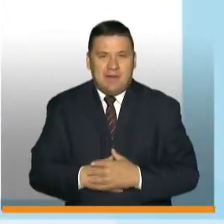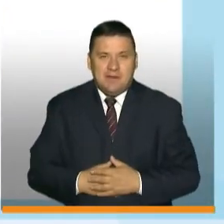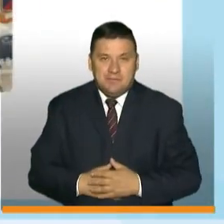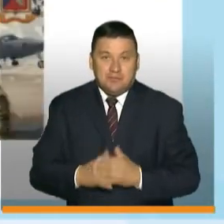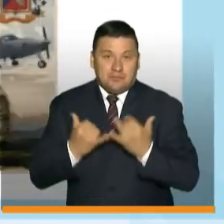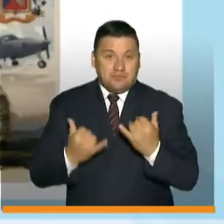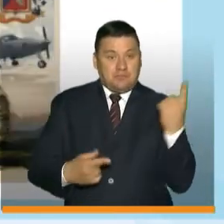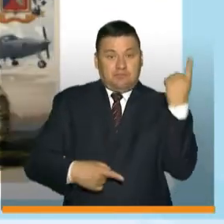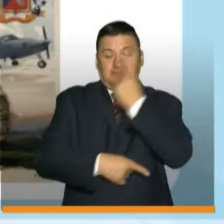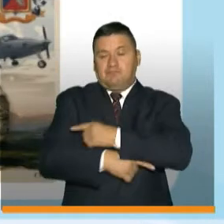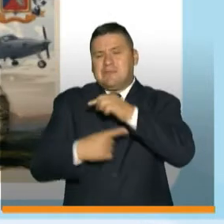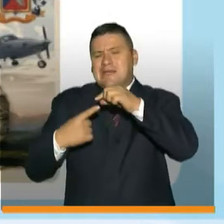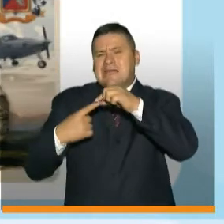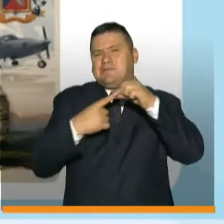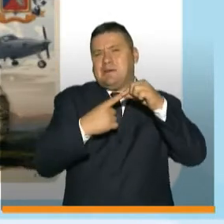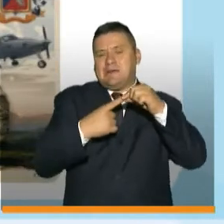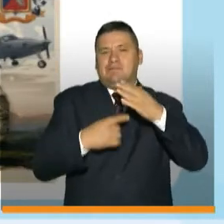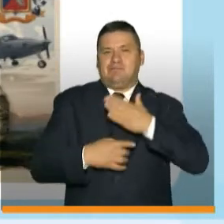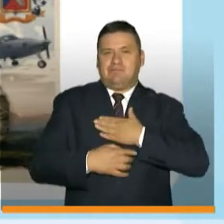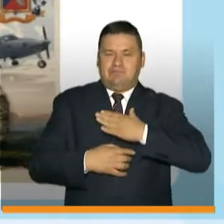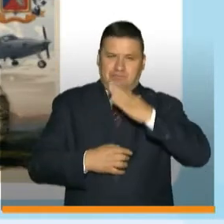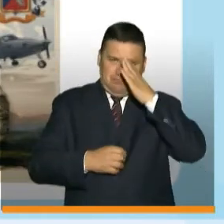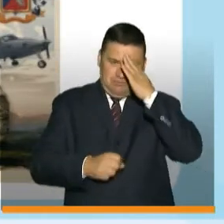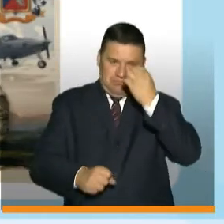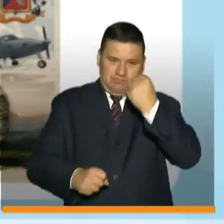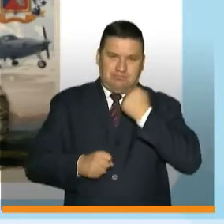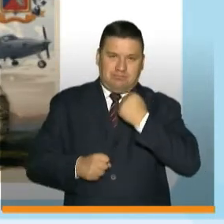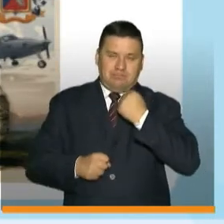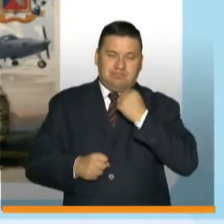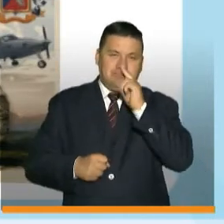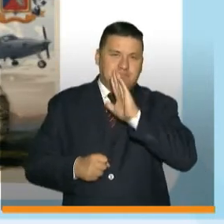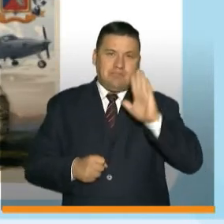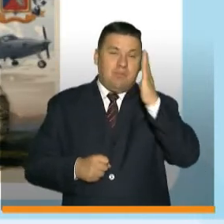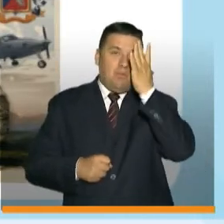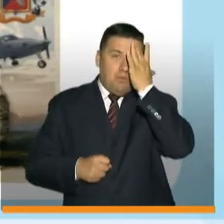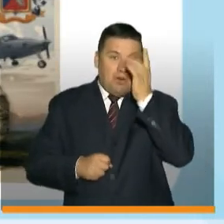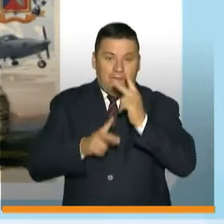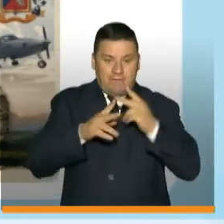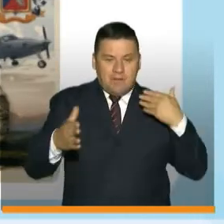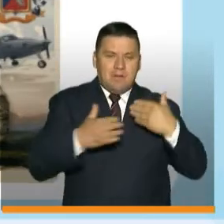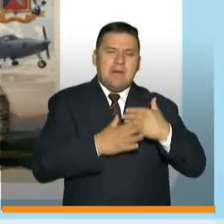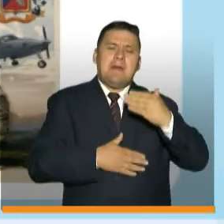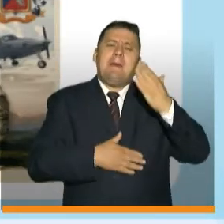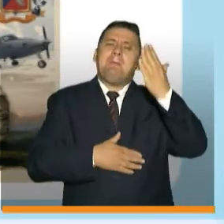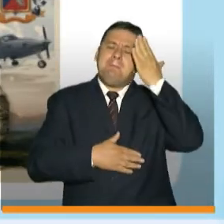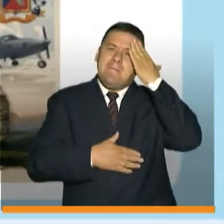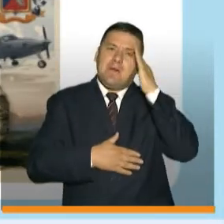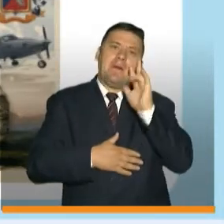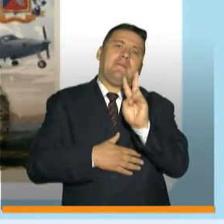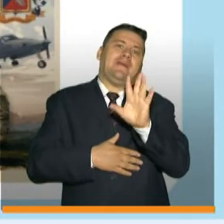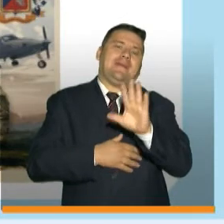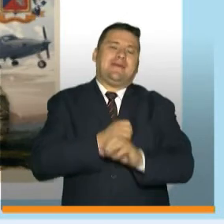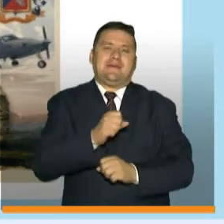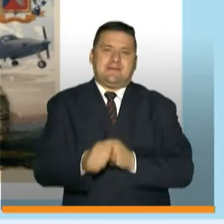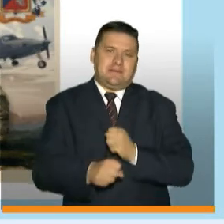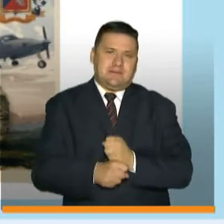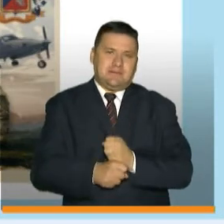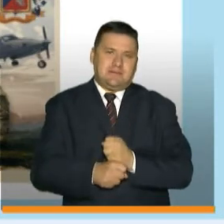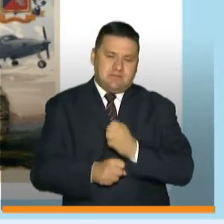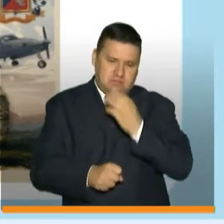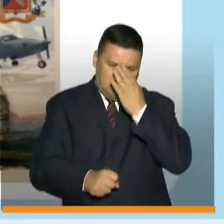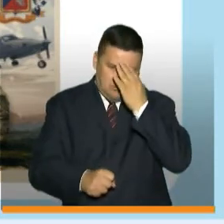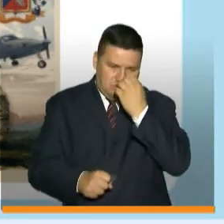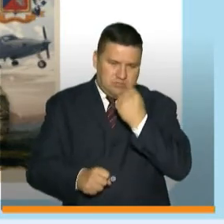Hoy es un día muy especial para nuestro ejército nacional, porque en esta fecha conmemoramos los 25 años aviación